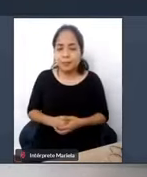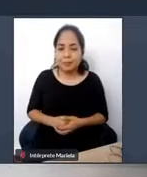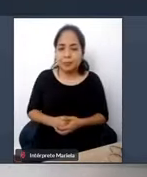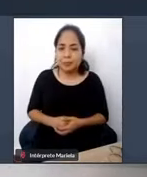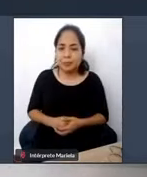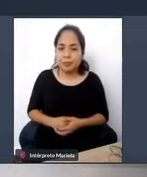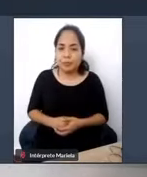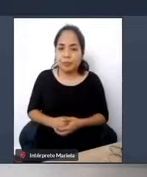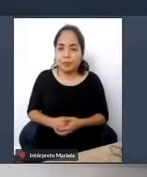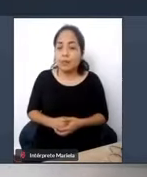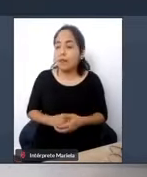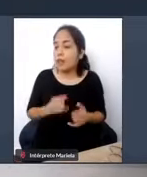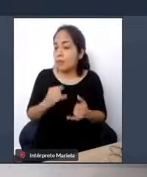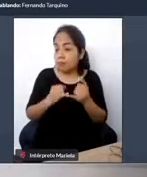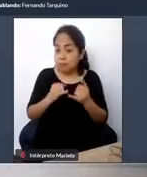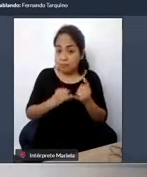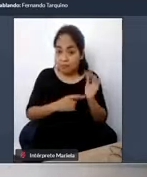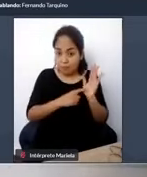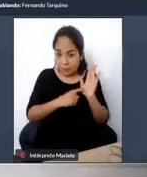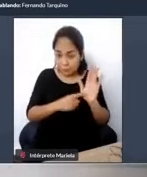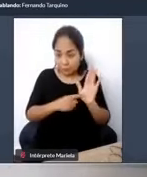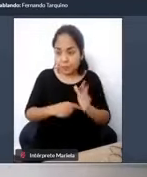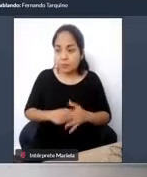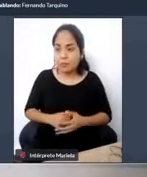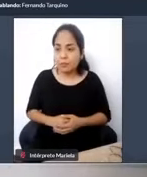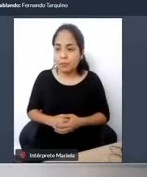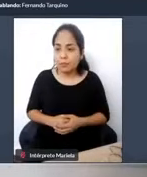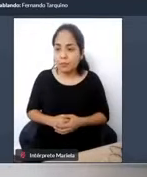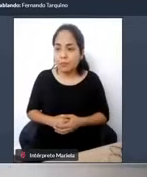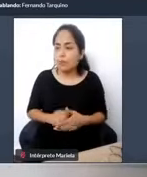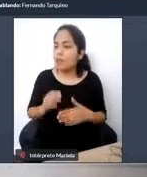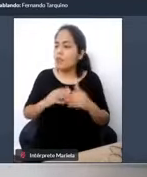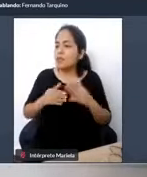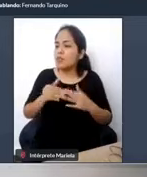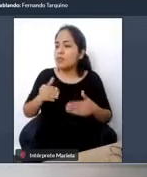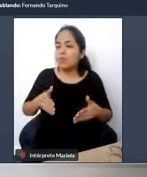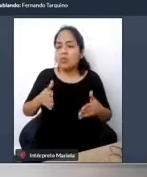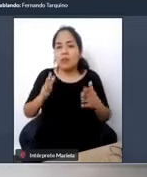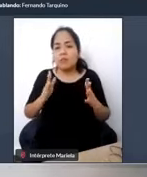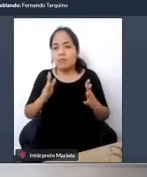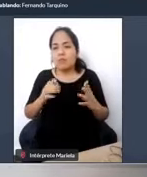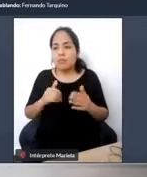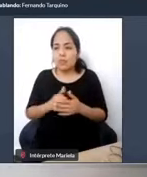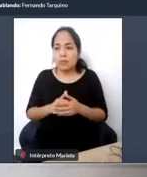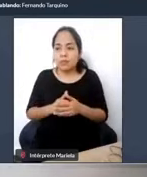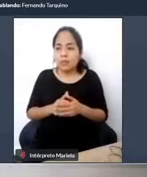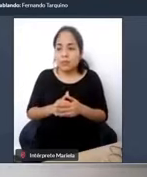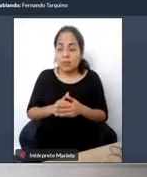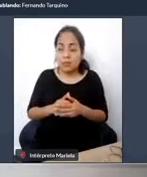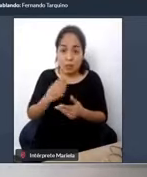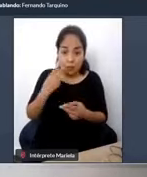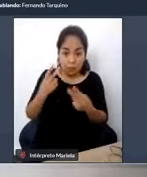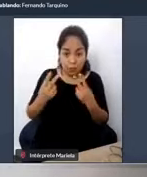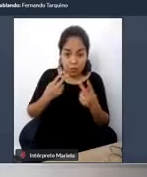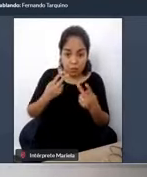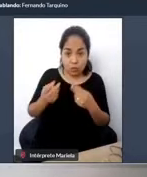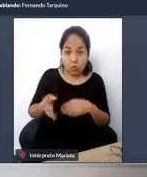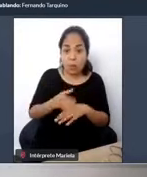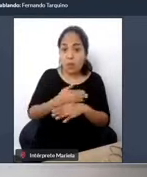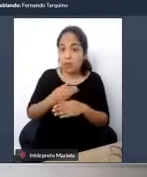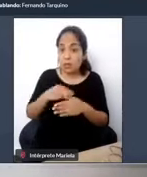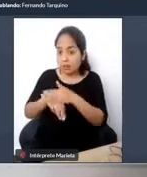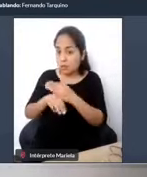ya estoy terminando. Como le digo, la infraestructura de la central de tráfico, que ustedes pueden verificar en página web,